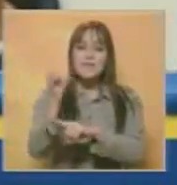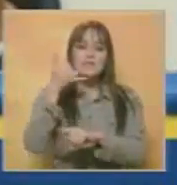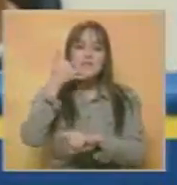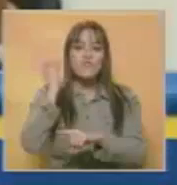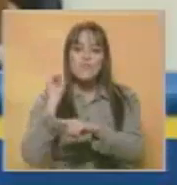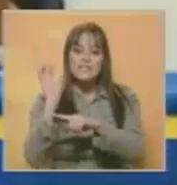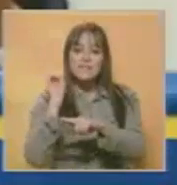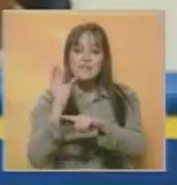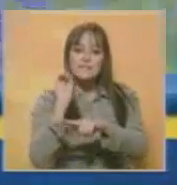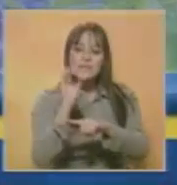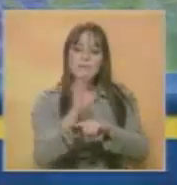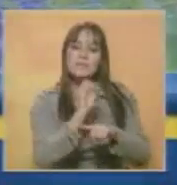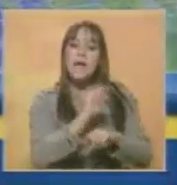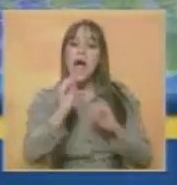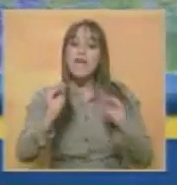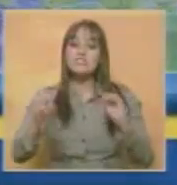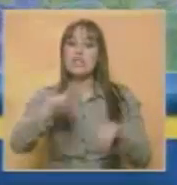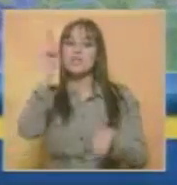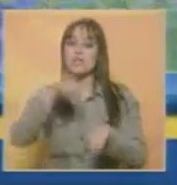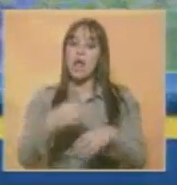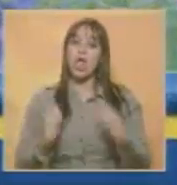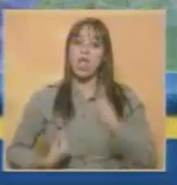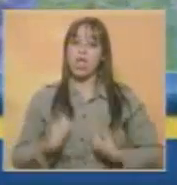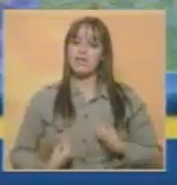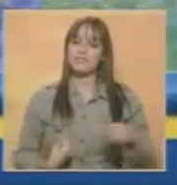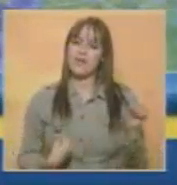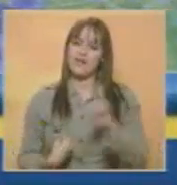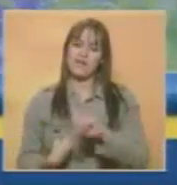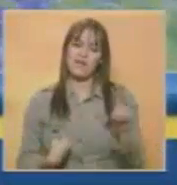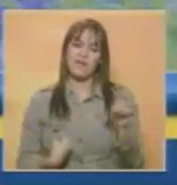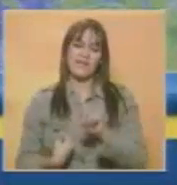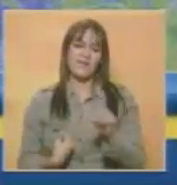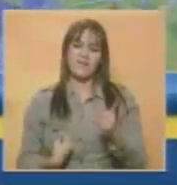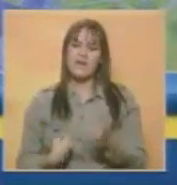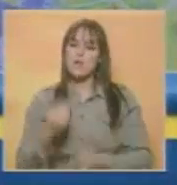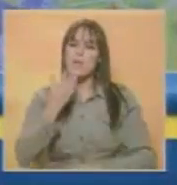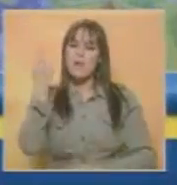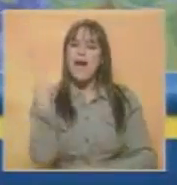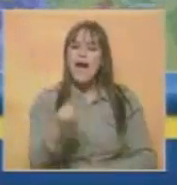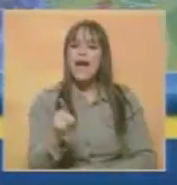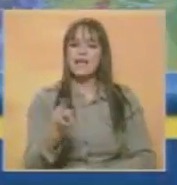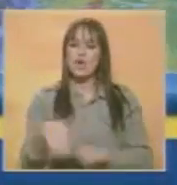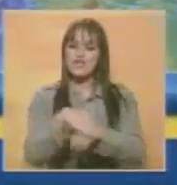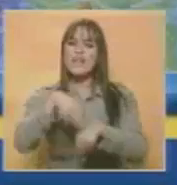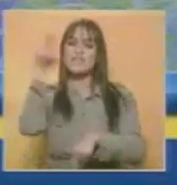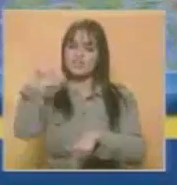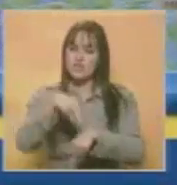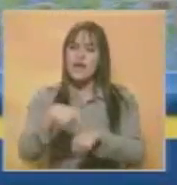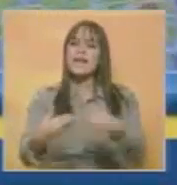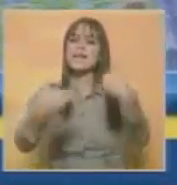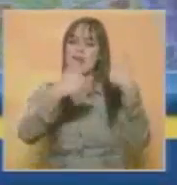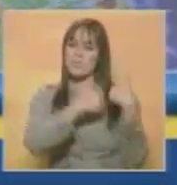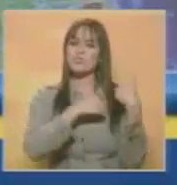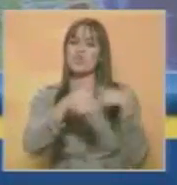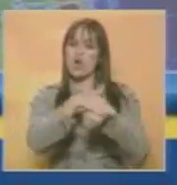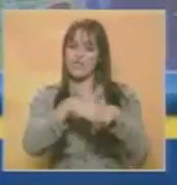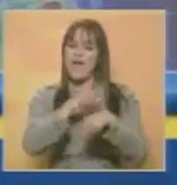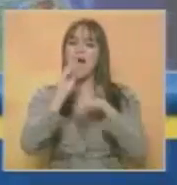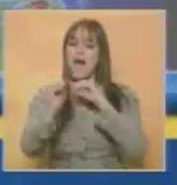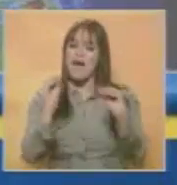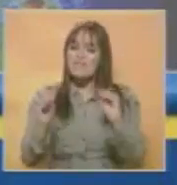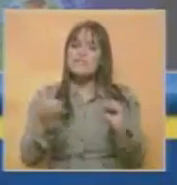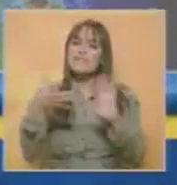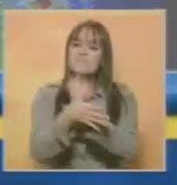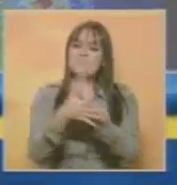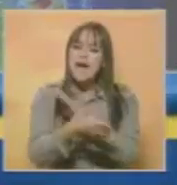declaran una alarma nacional. Eso no es cierto. De existirla en un momento dado el gobierno nacional responsablemente dará las